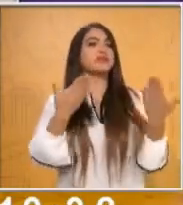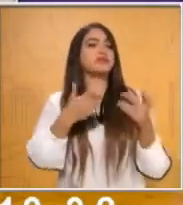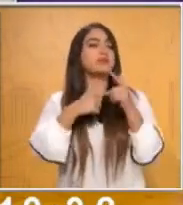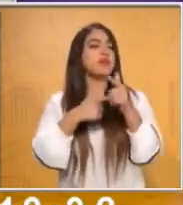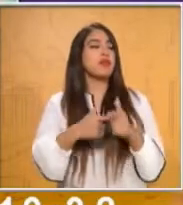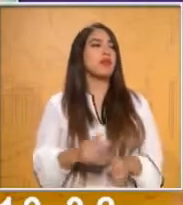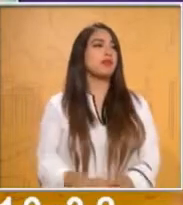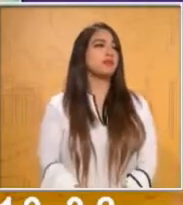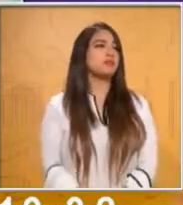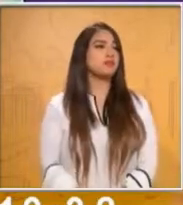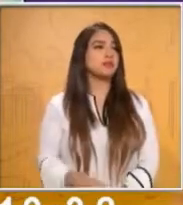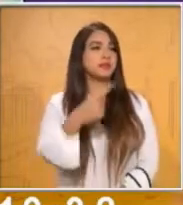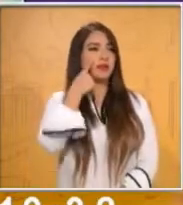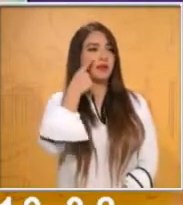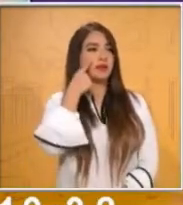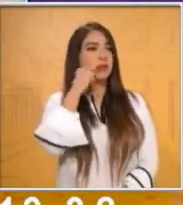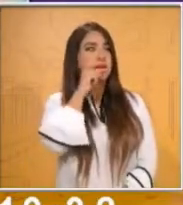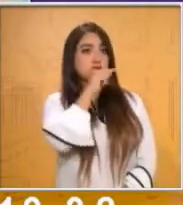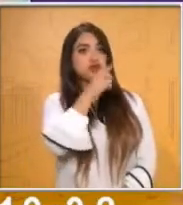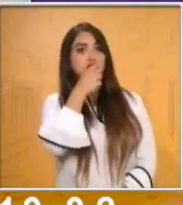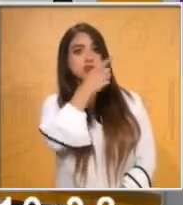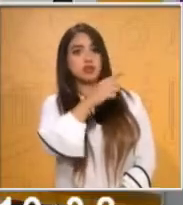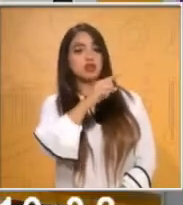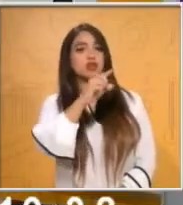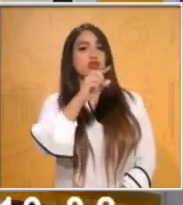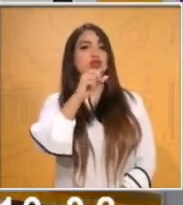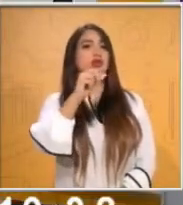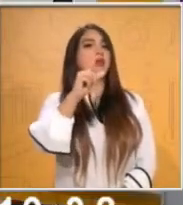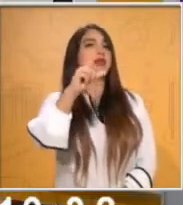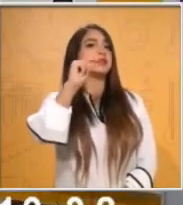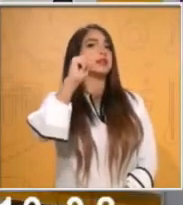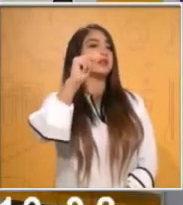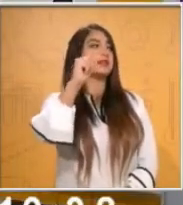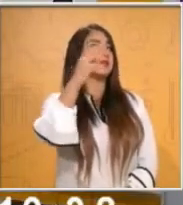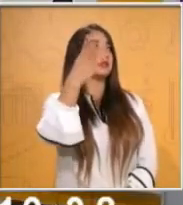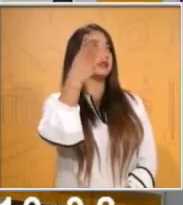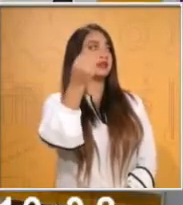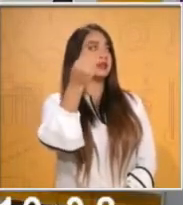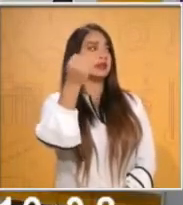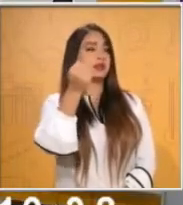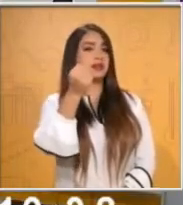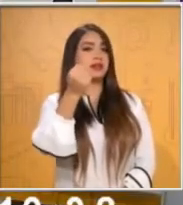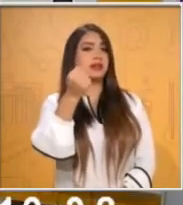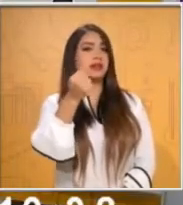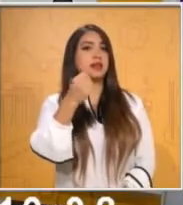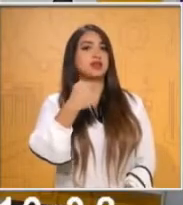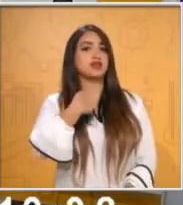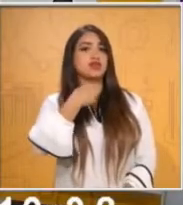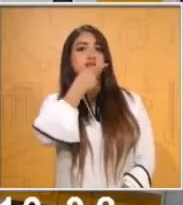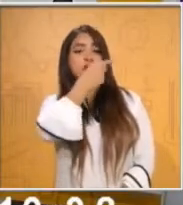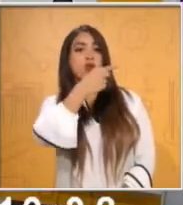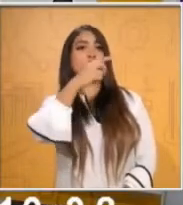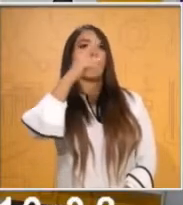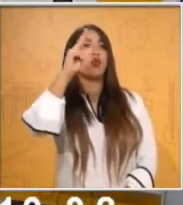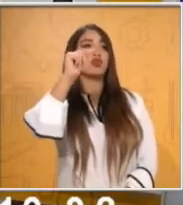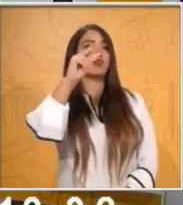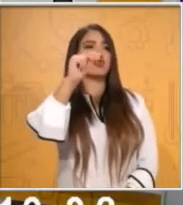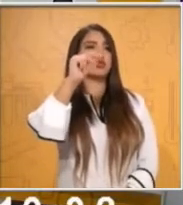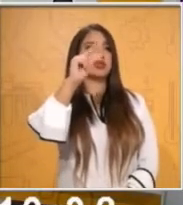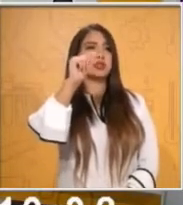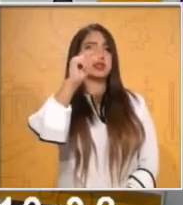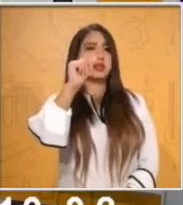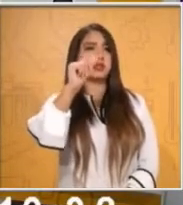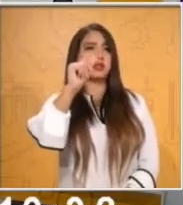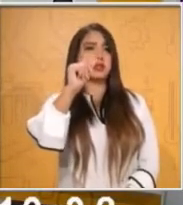Para dar inicio, yo voy a decir el número 79, maestra Ana. 79, 80. 81.